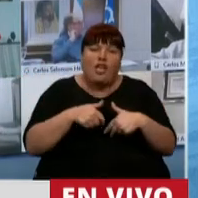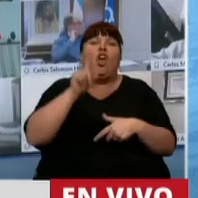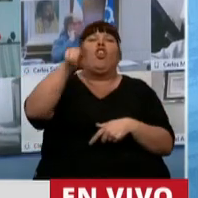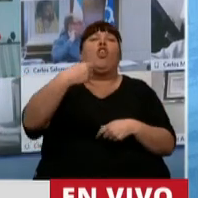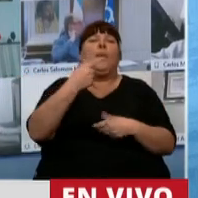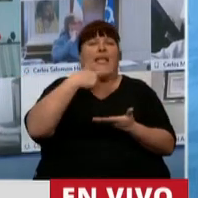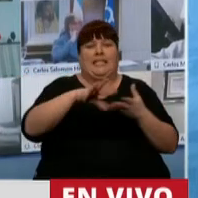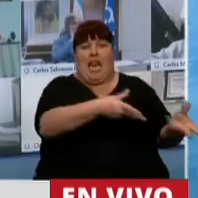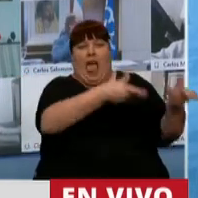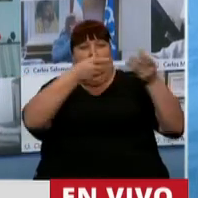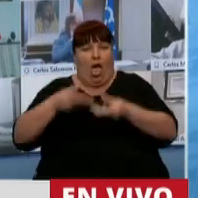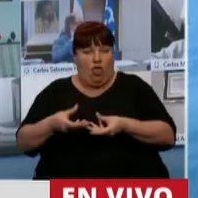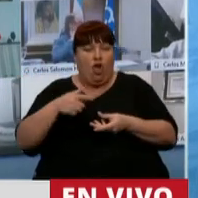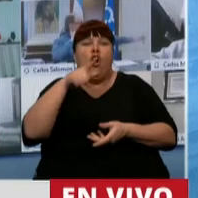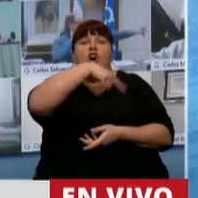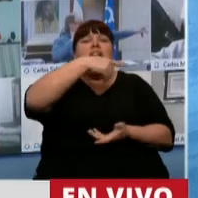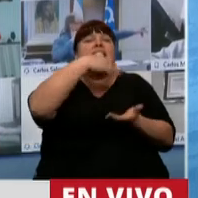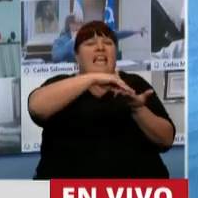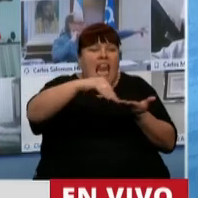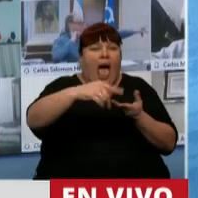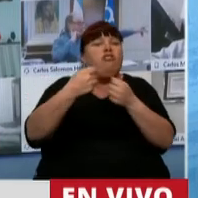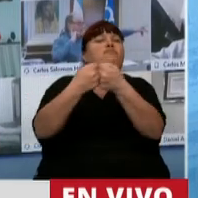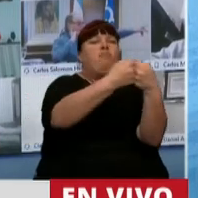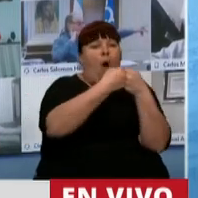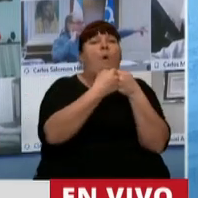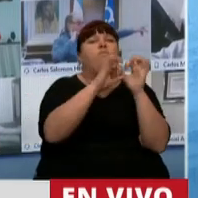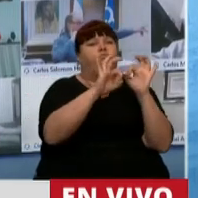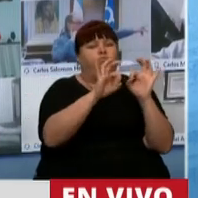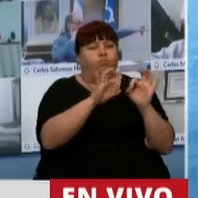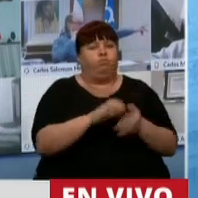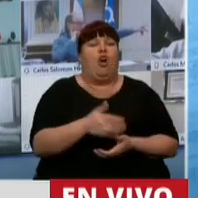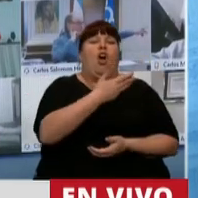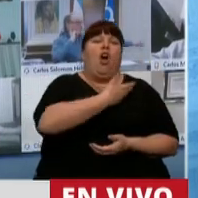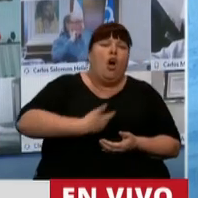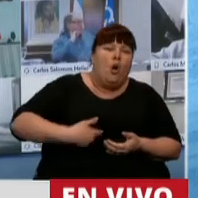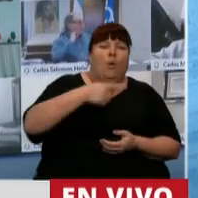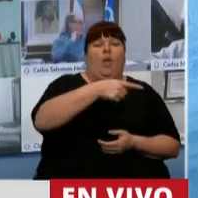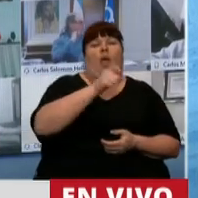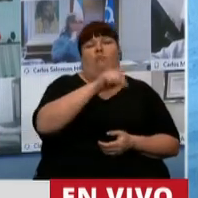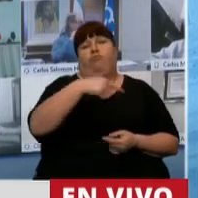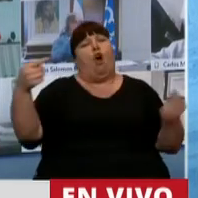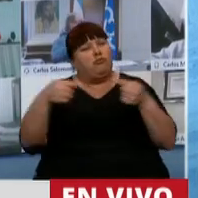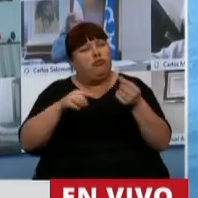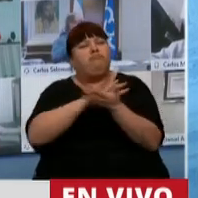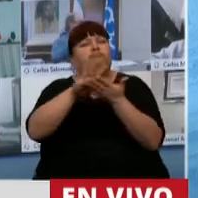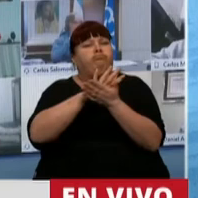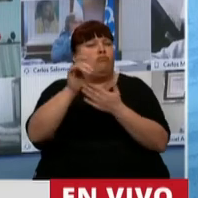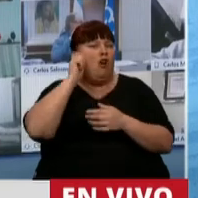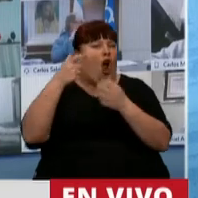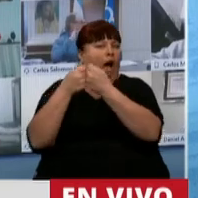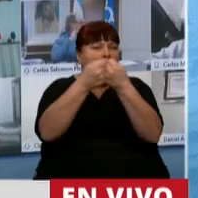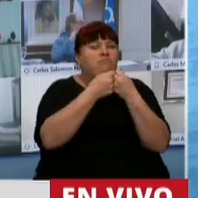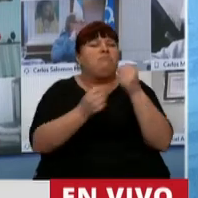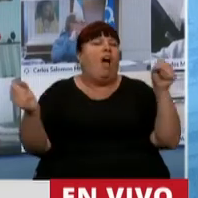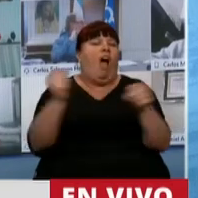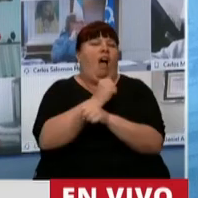del Senado donde los senadores se pusieron de acuerdo oficialistas y opositores en sacar